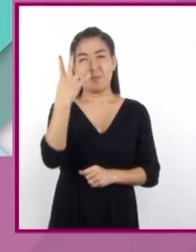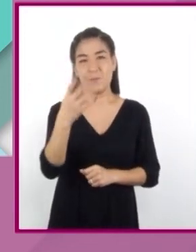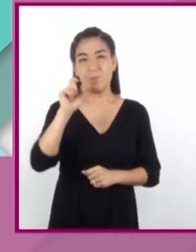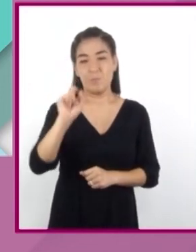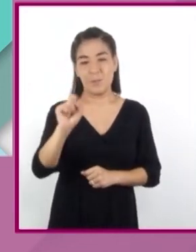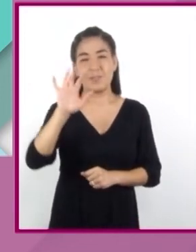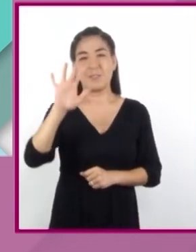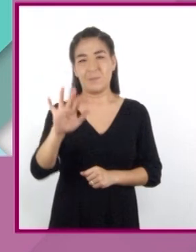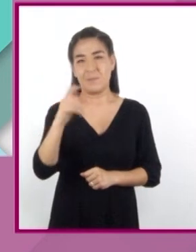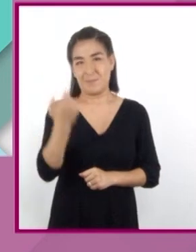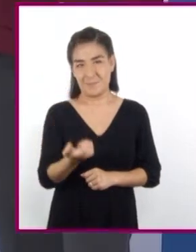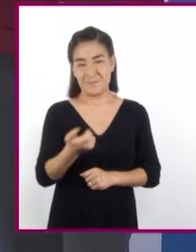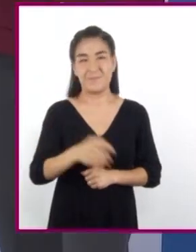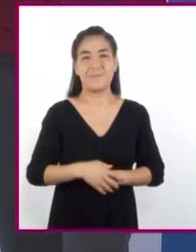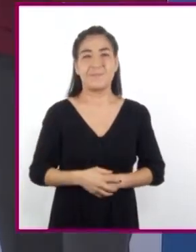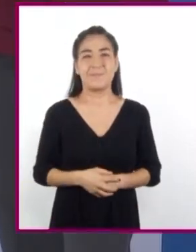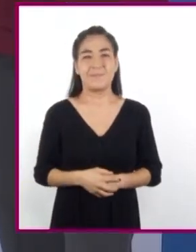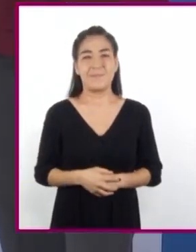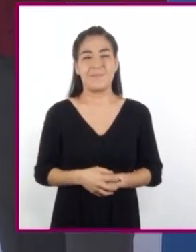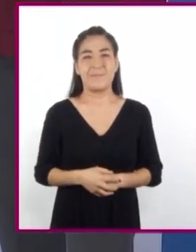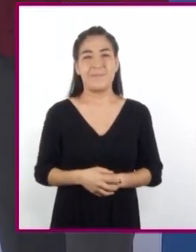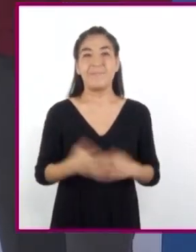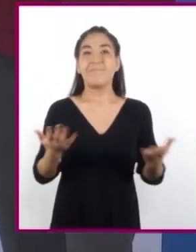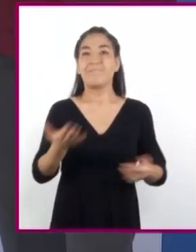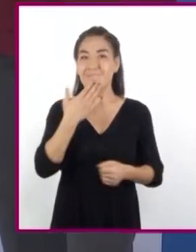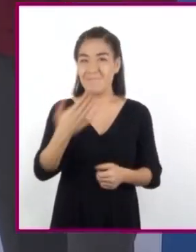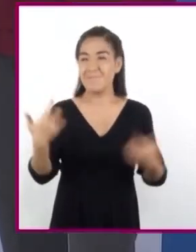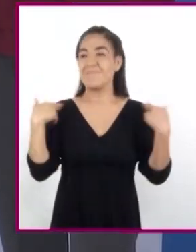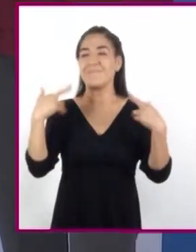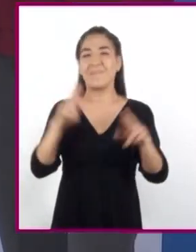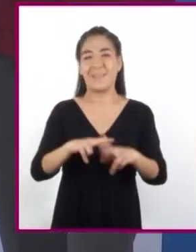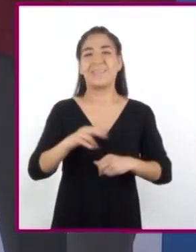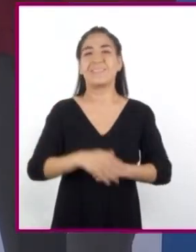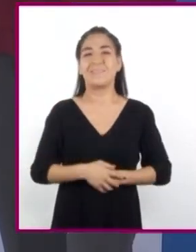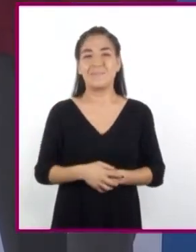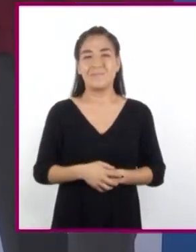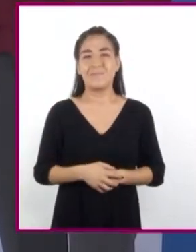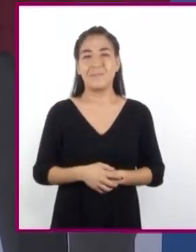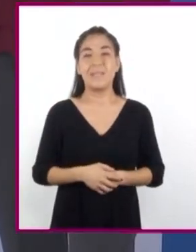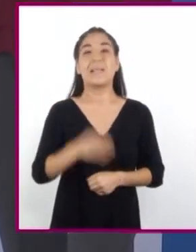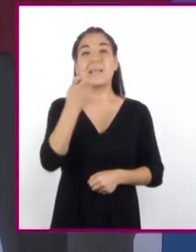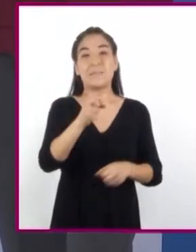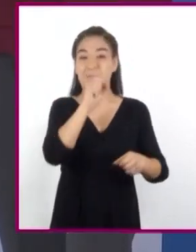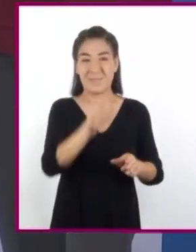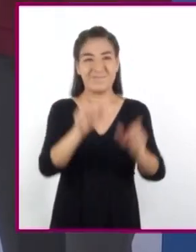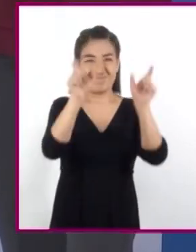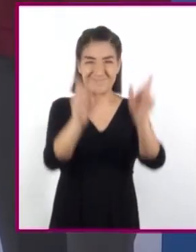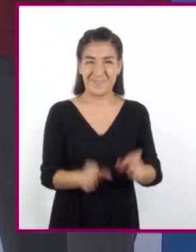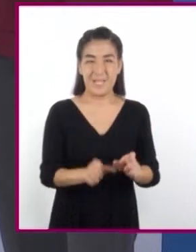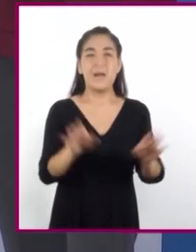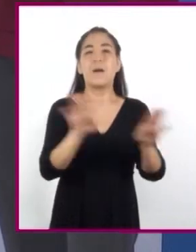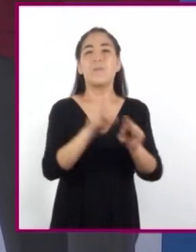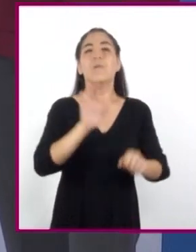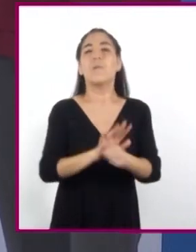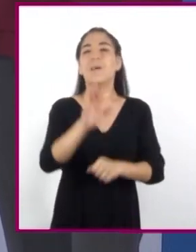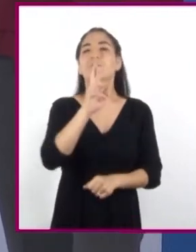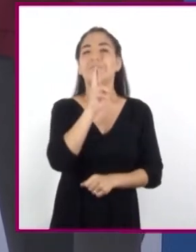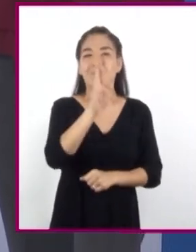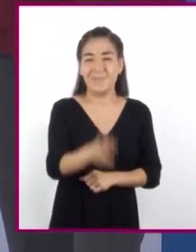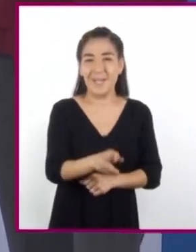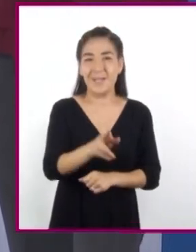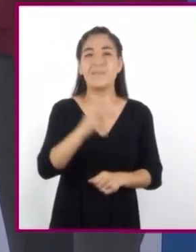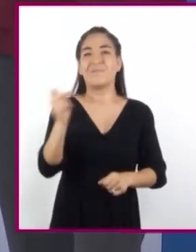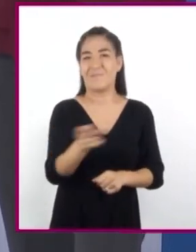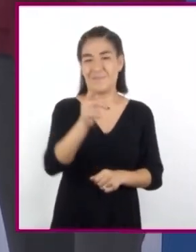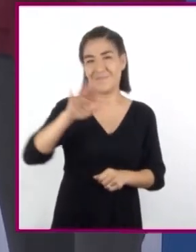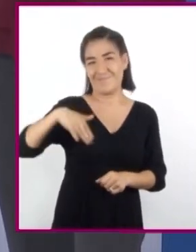.50 pesos. Correcto, profesora Lissette. Con la misma tabla encontramos la respuesta a la pregunta